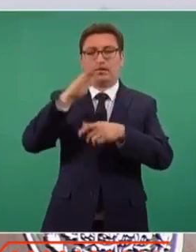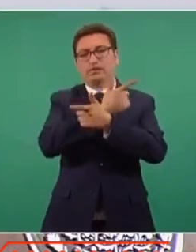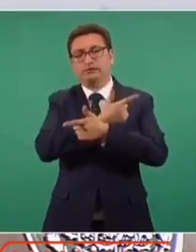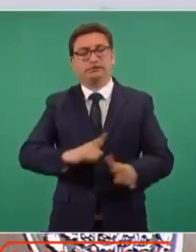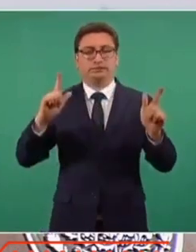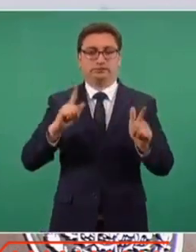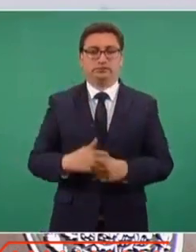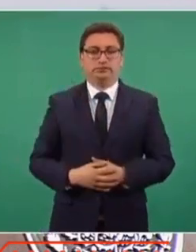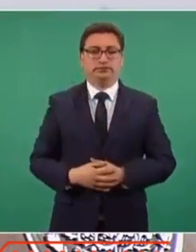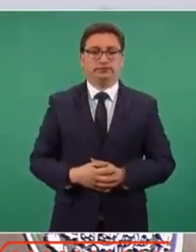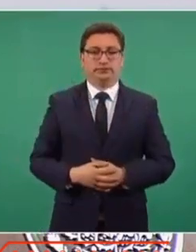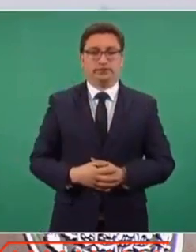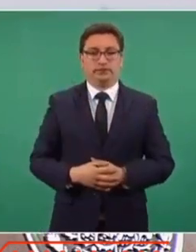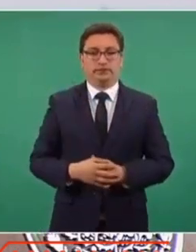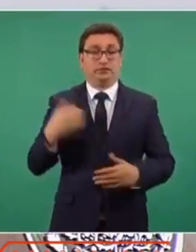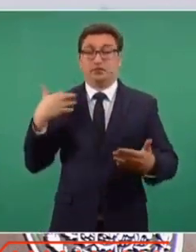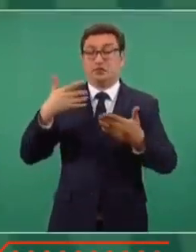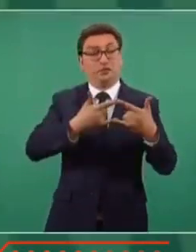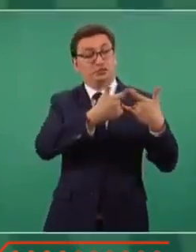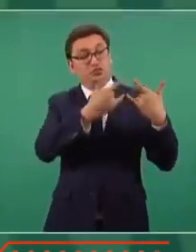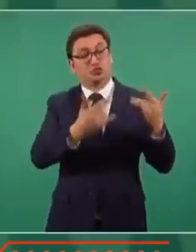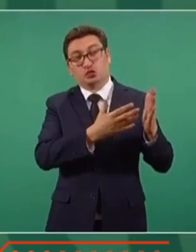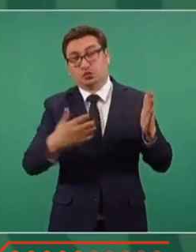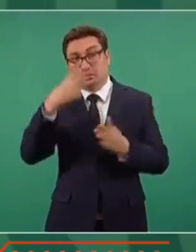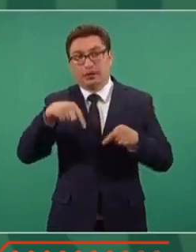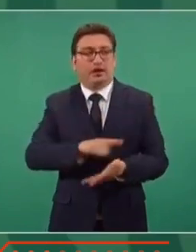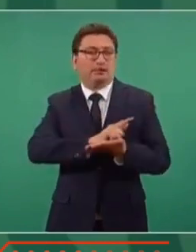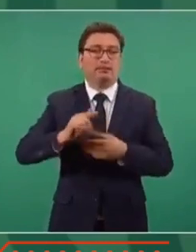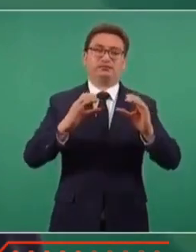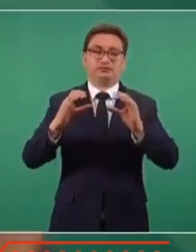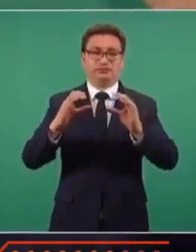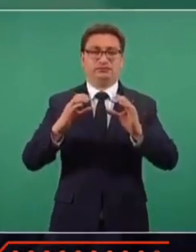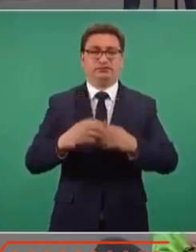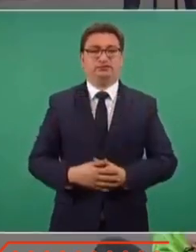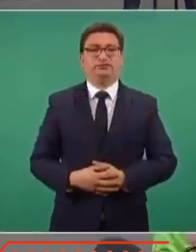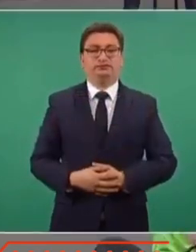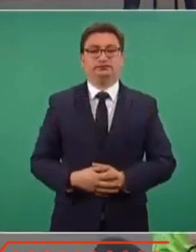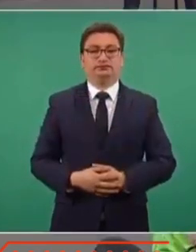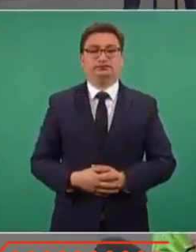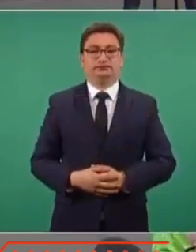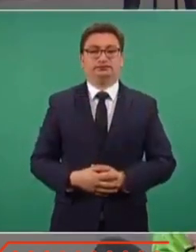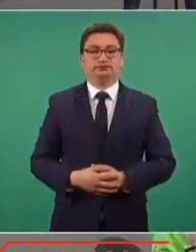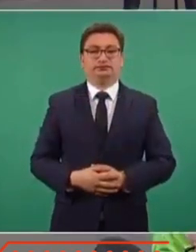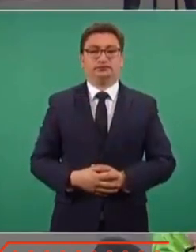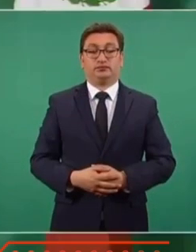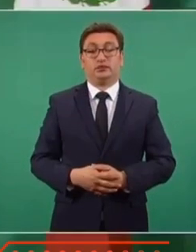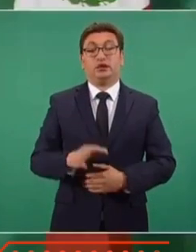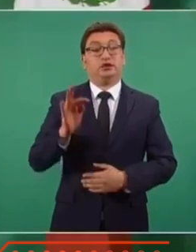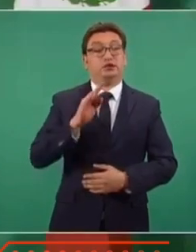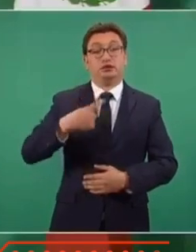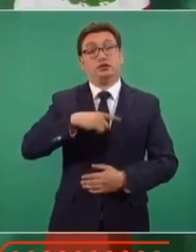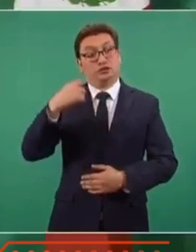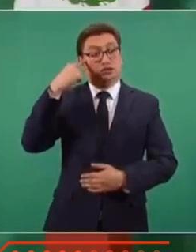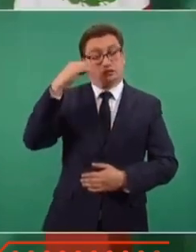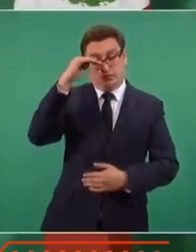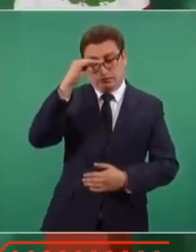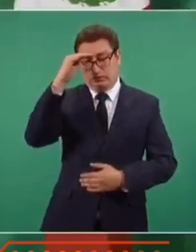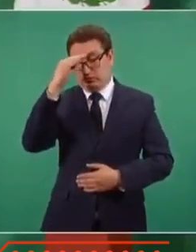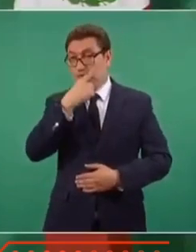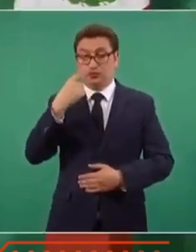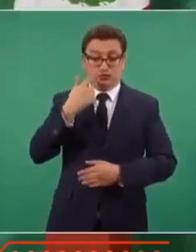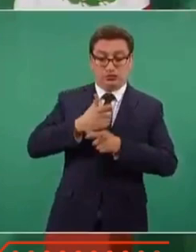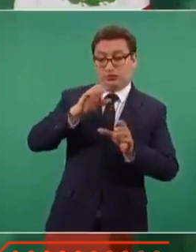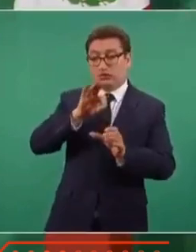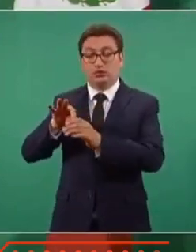libres, en la historia de México. Y no estar pensando que la democracia